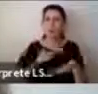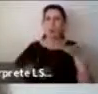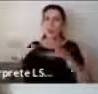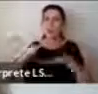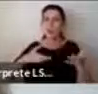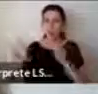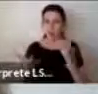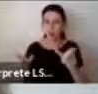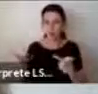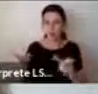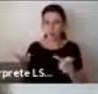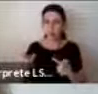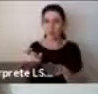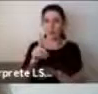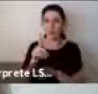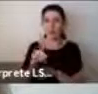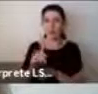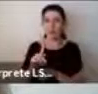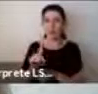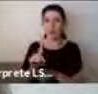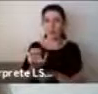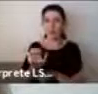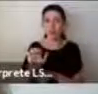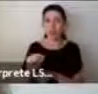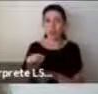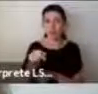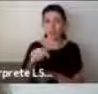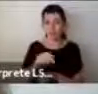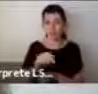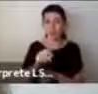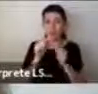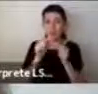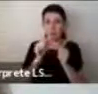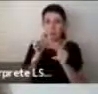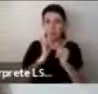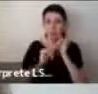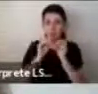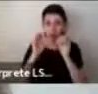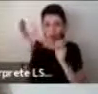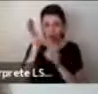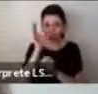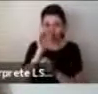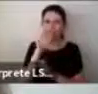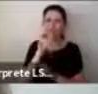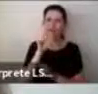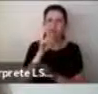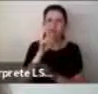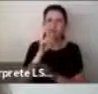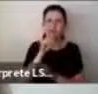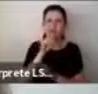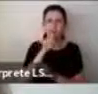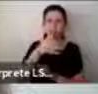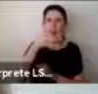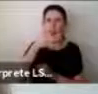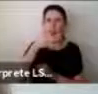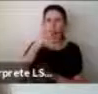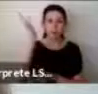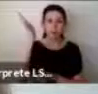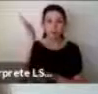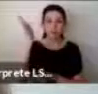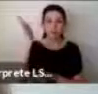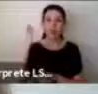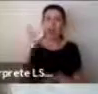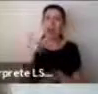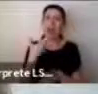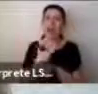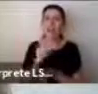Si es que pueden buscar información acerca de ella, se las recomiendo. Ella tiene hartas charlas, incluyendo una en TED, que se encuentra disponible en